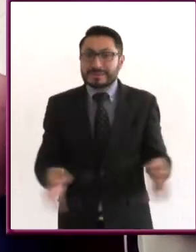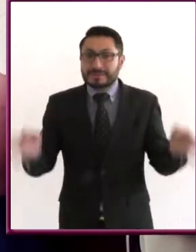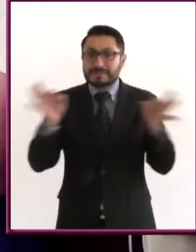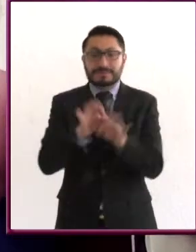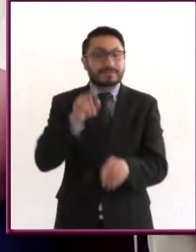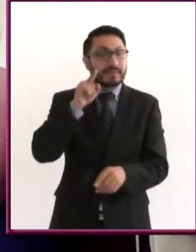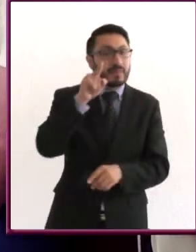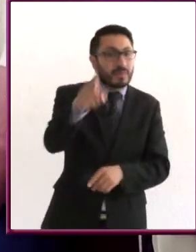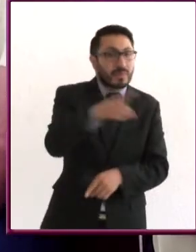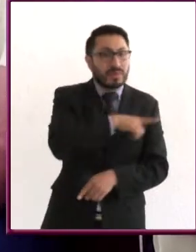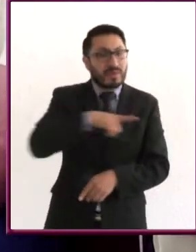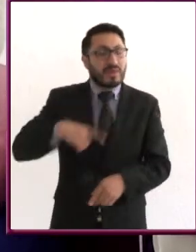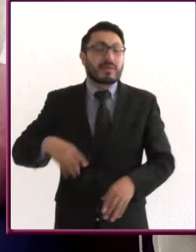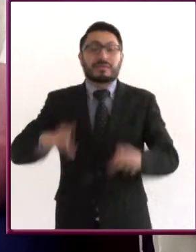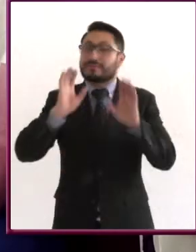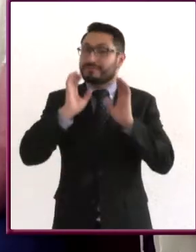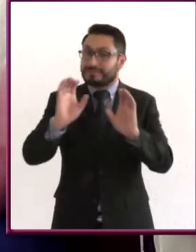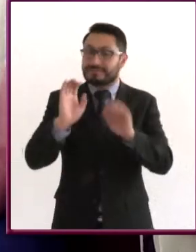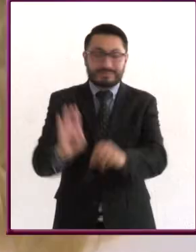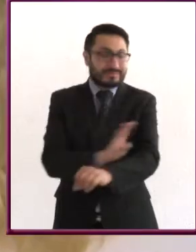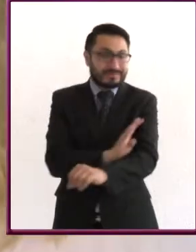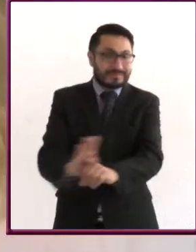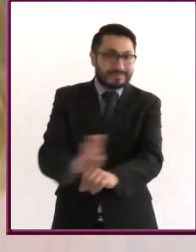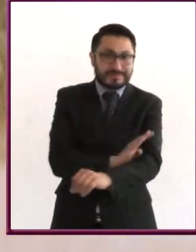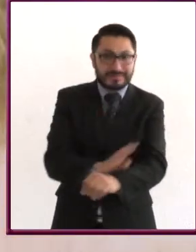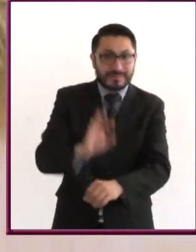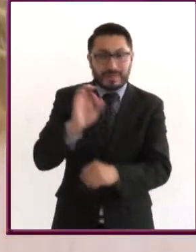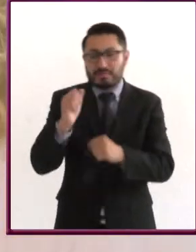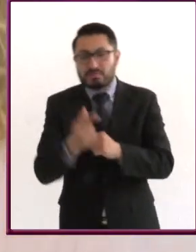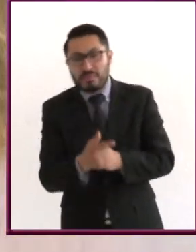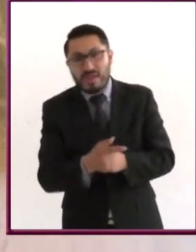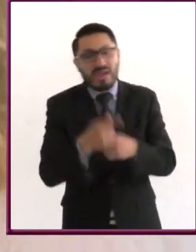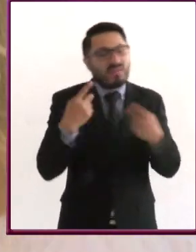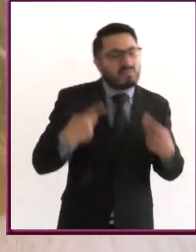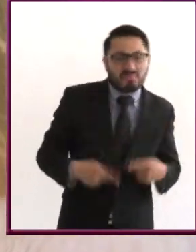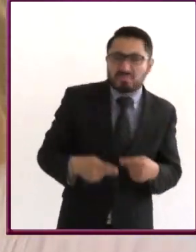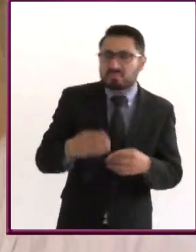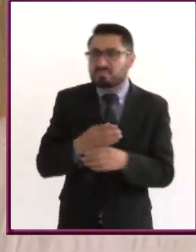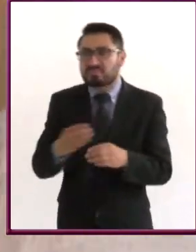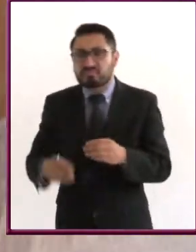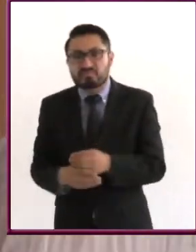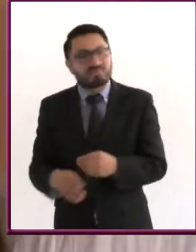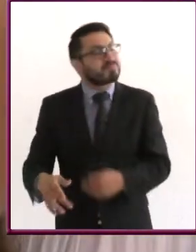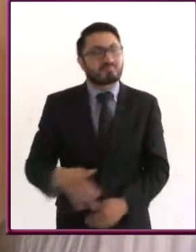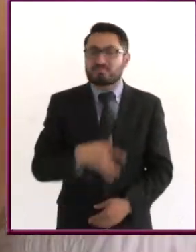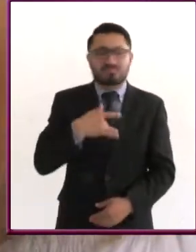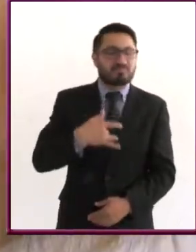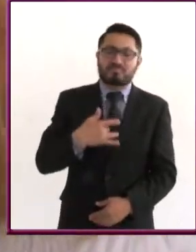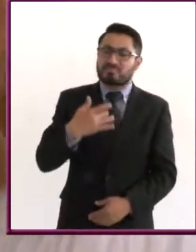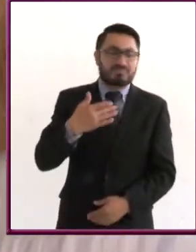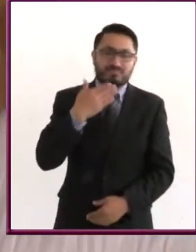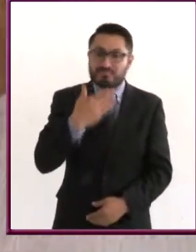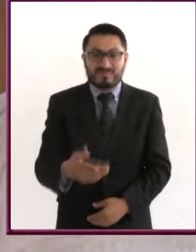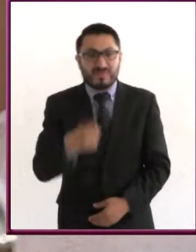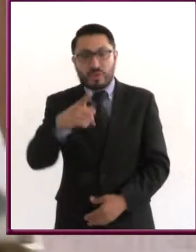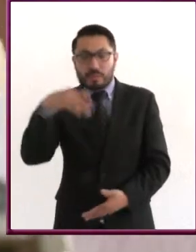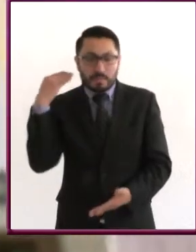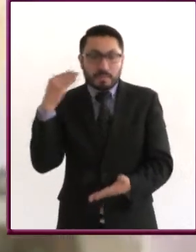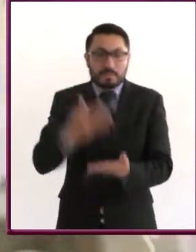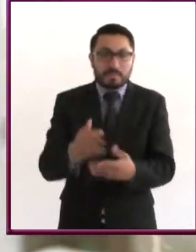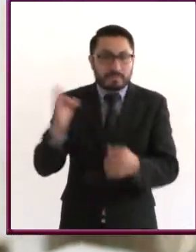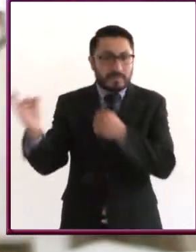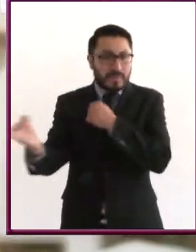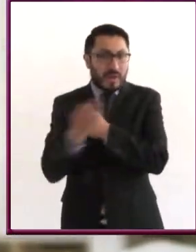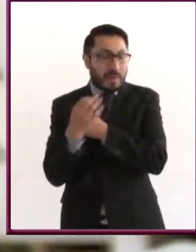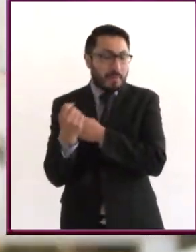y tú eres quien debe cuidar ese bienestar. Si algo o alguien no te hacen sentir bien, pon límites y protege tu estabilidad